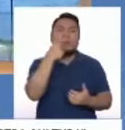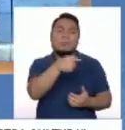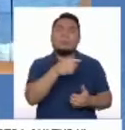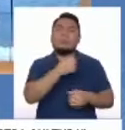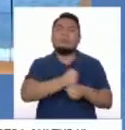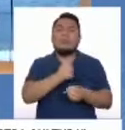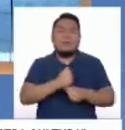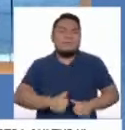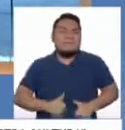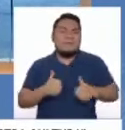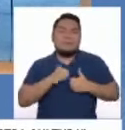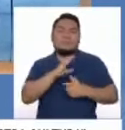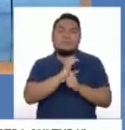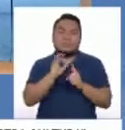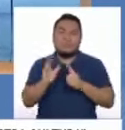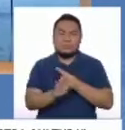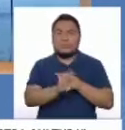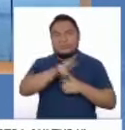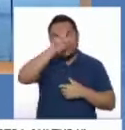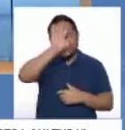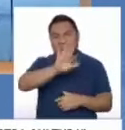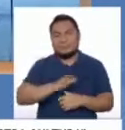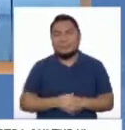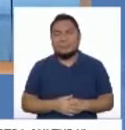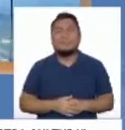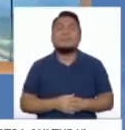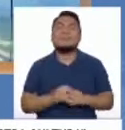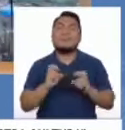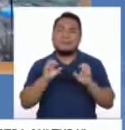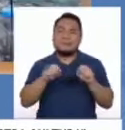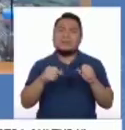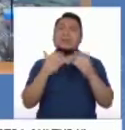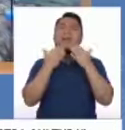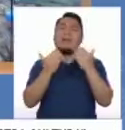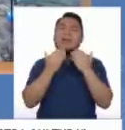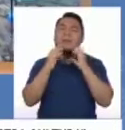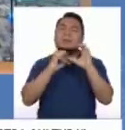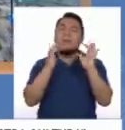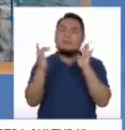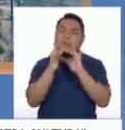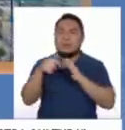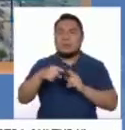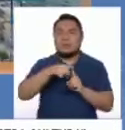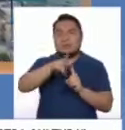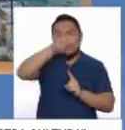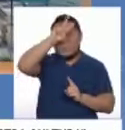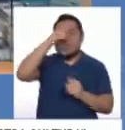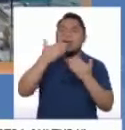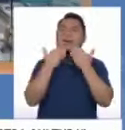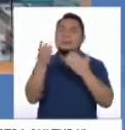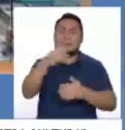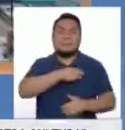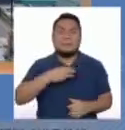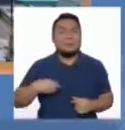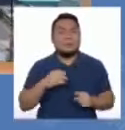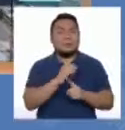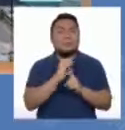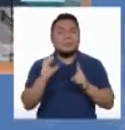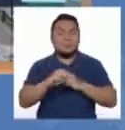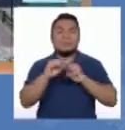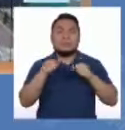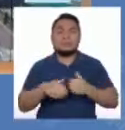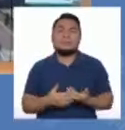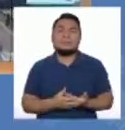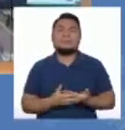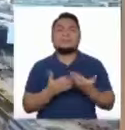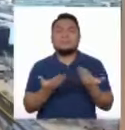la cultura y nuestro legado. Claro que sí, ministro. Gracias por esta comunicación con T.E. Perú, el ministro de Cultura Alejandro Neira y parte de ese